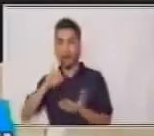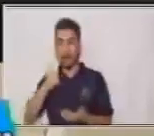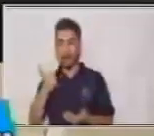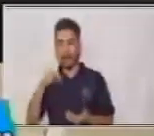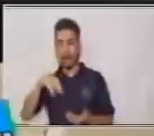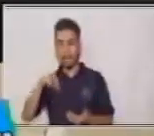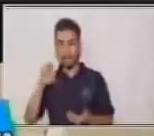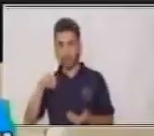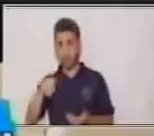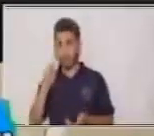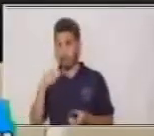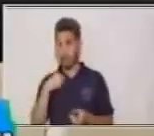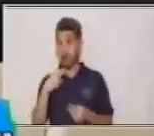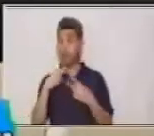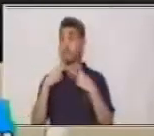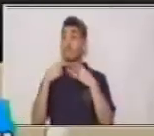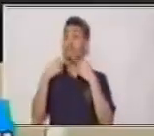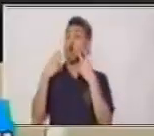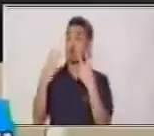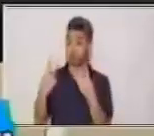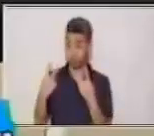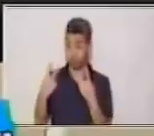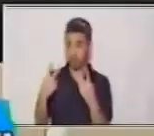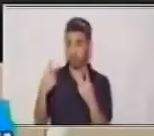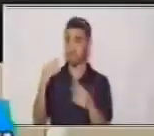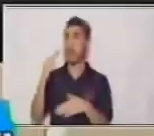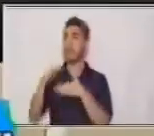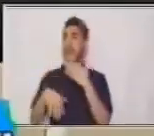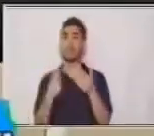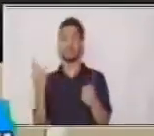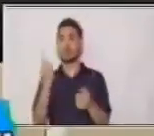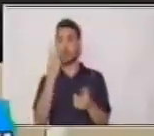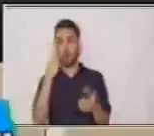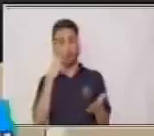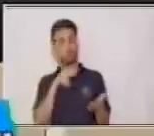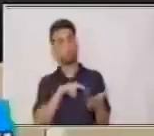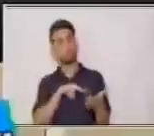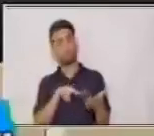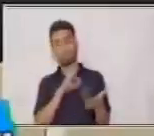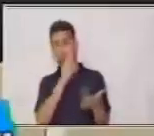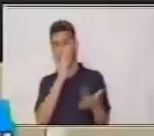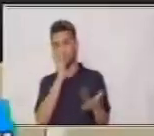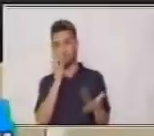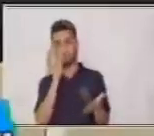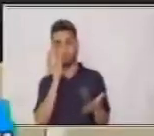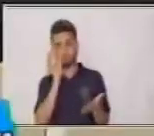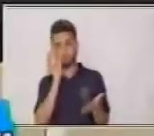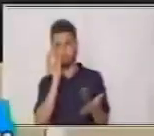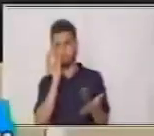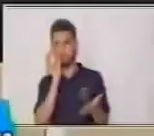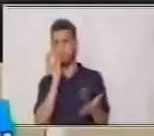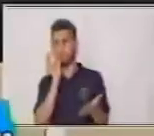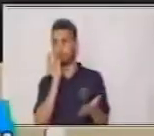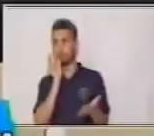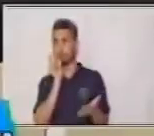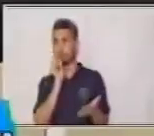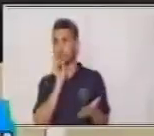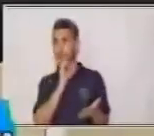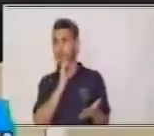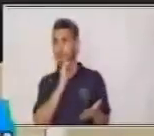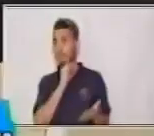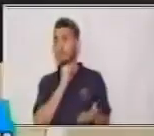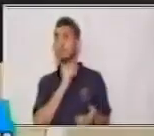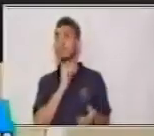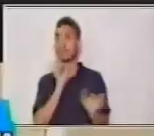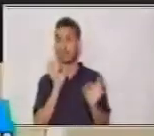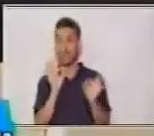en voz alta y luego solo voy a hacerlo en voz, no, no es así, sino que lo voy a hacer